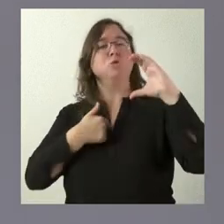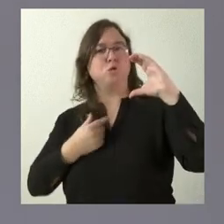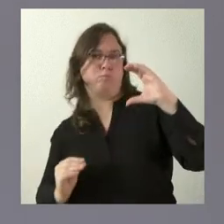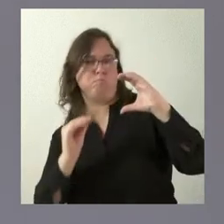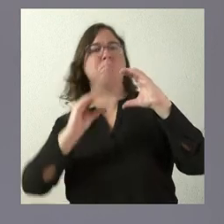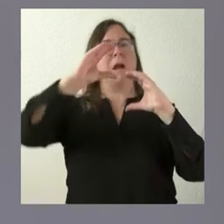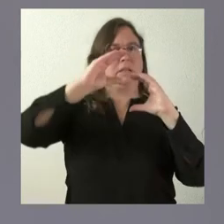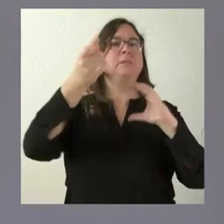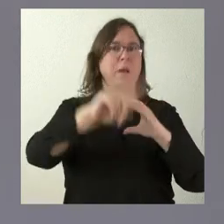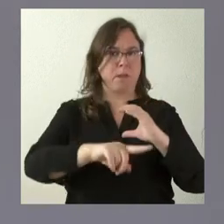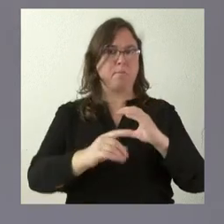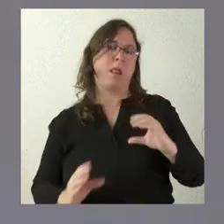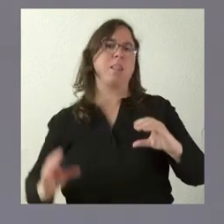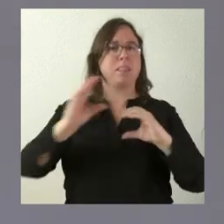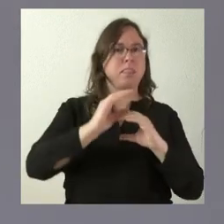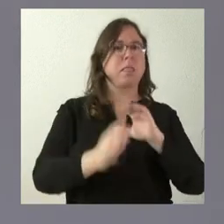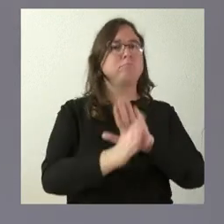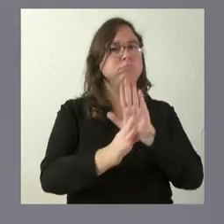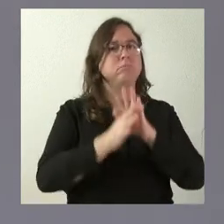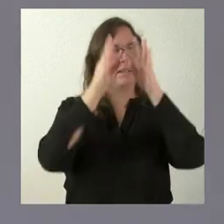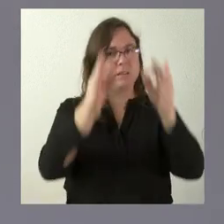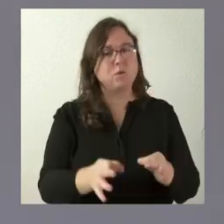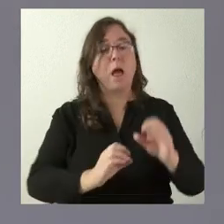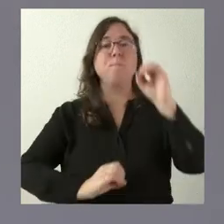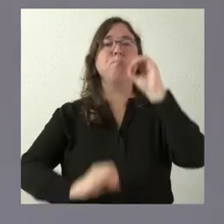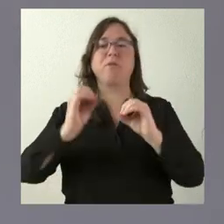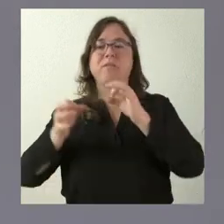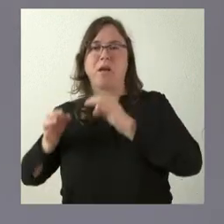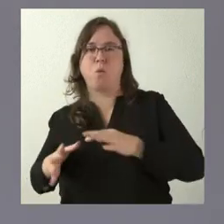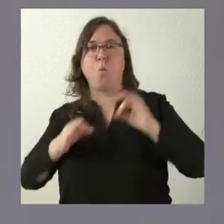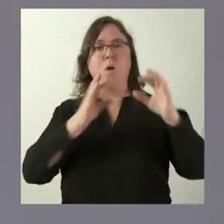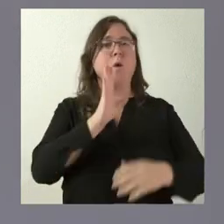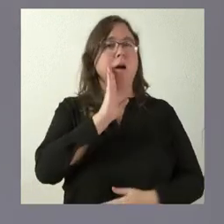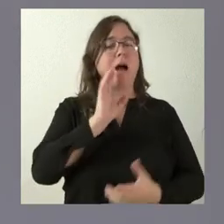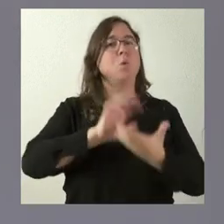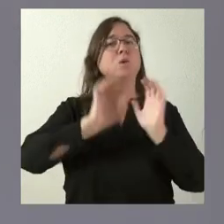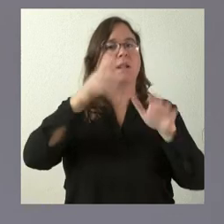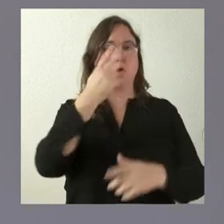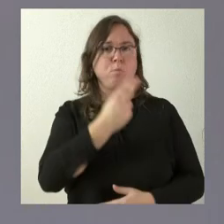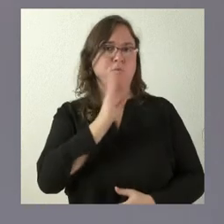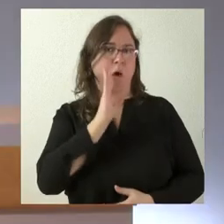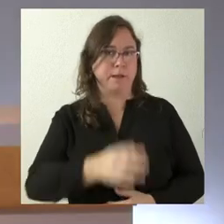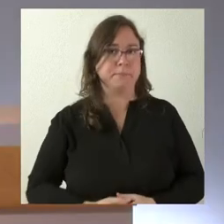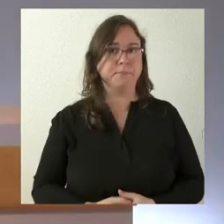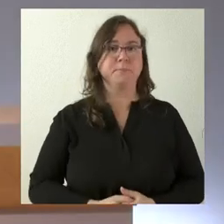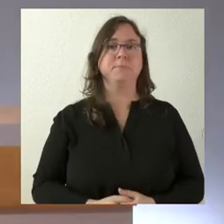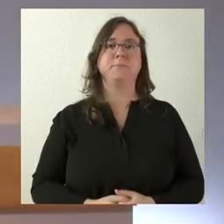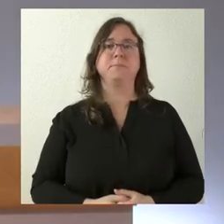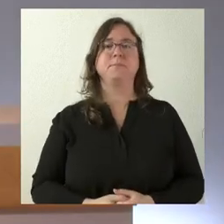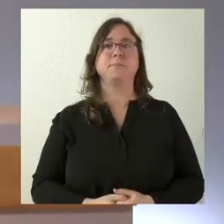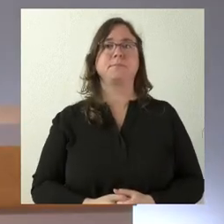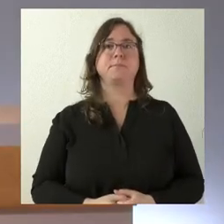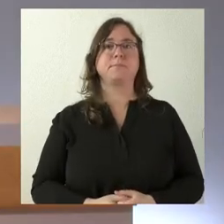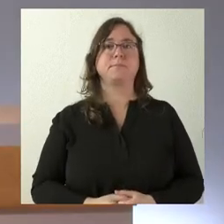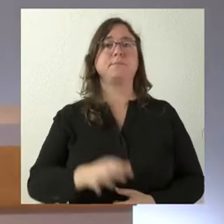nuestra cuantía para seguir garantizando el porcentaje de aportación al cual la Junta de Castilla no se haya comprometido. Damos